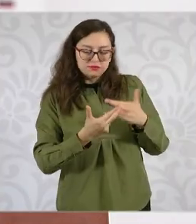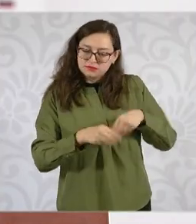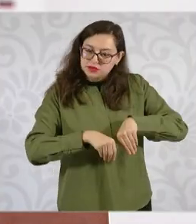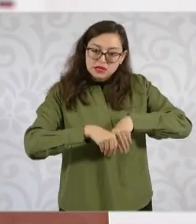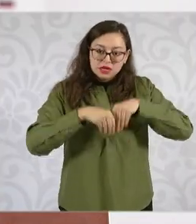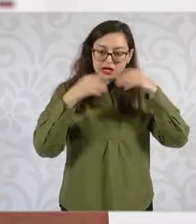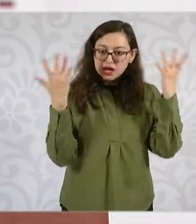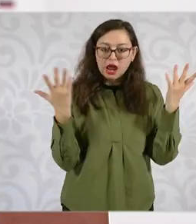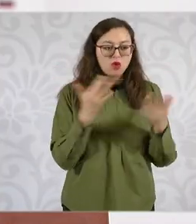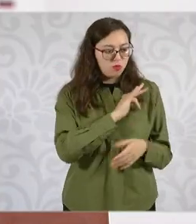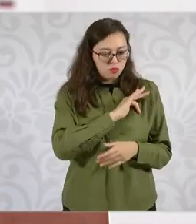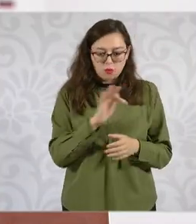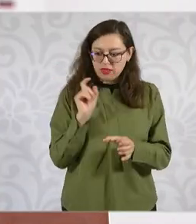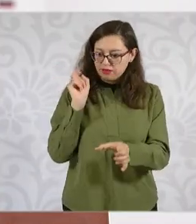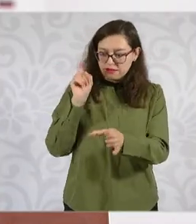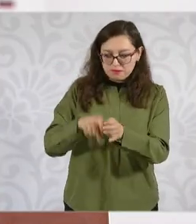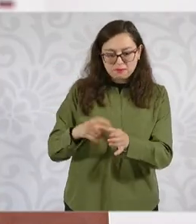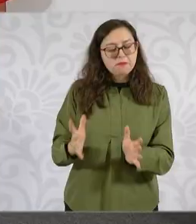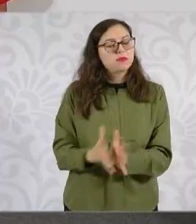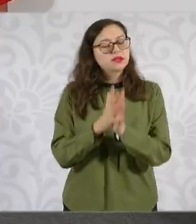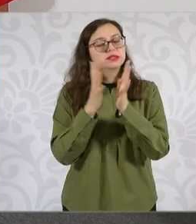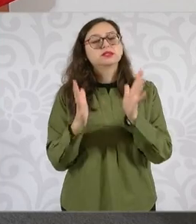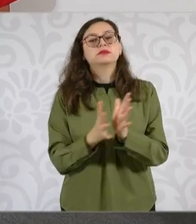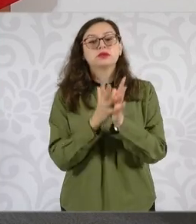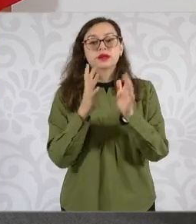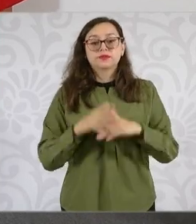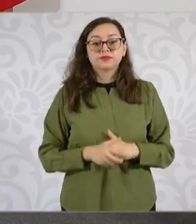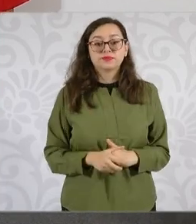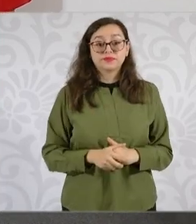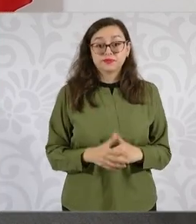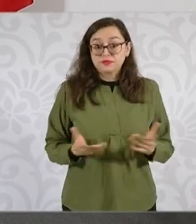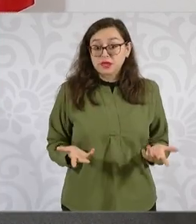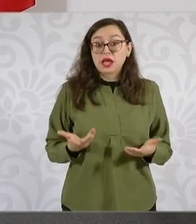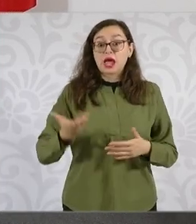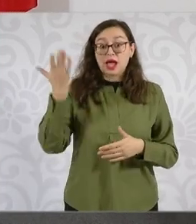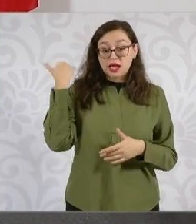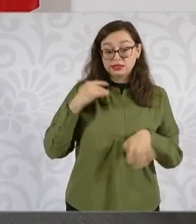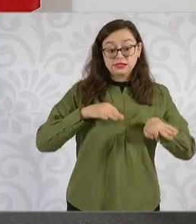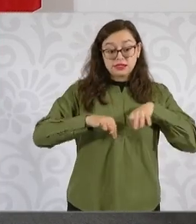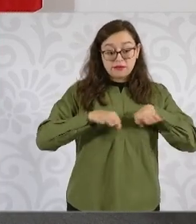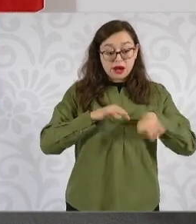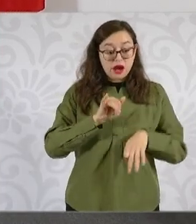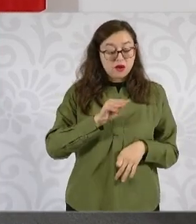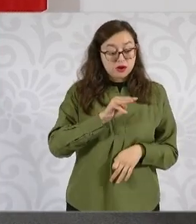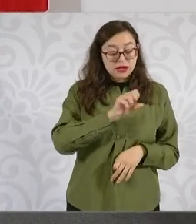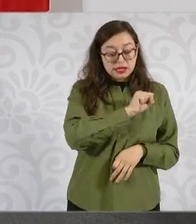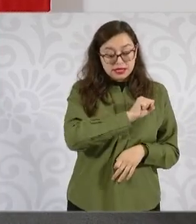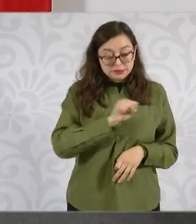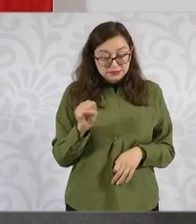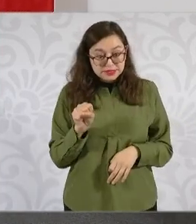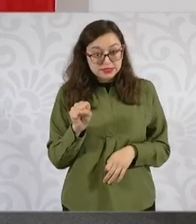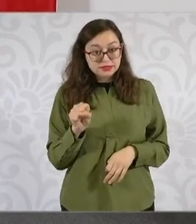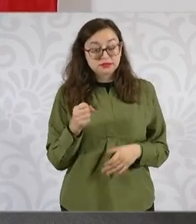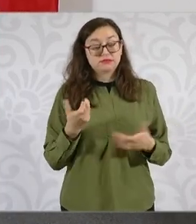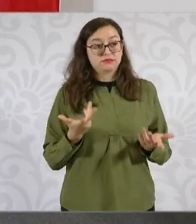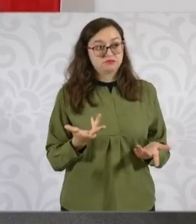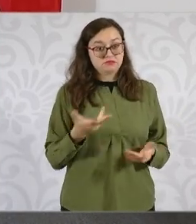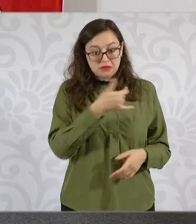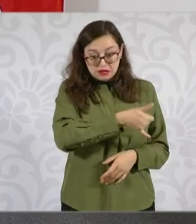estará abierta la posibilidad para ello. Si alguna vez cotizaron al IMSS o al Infonavit y quieren